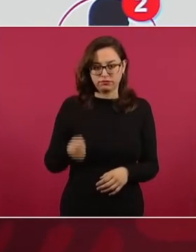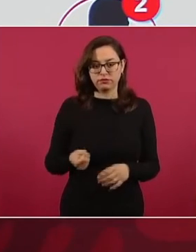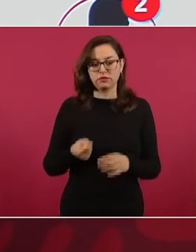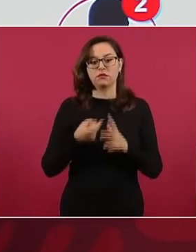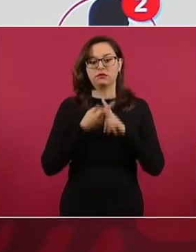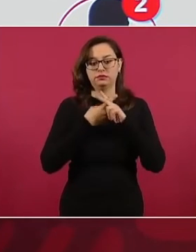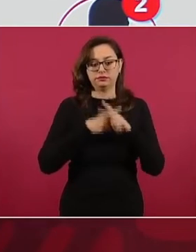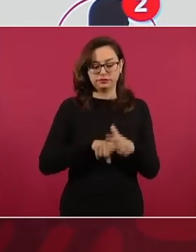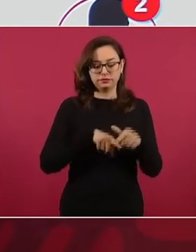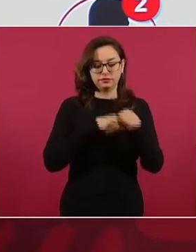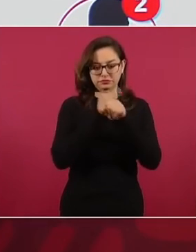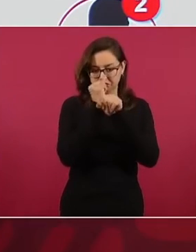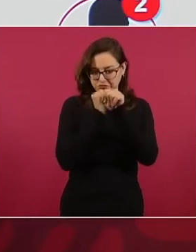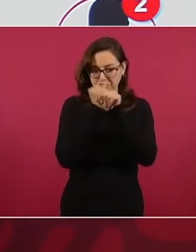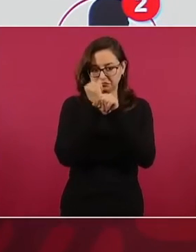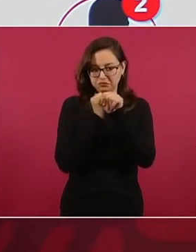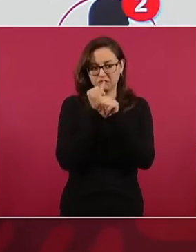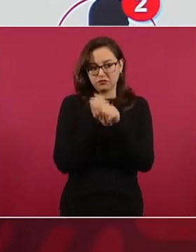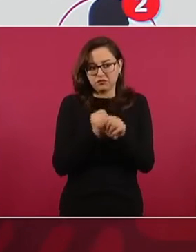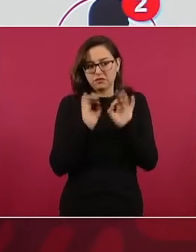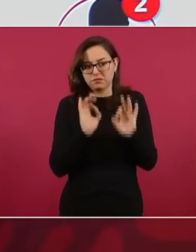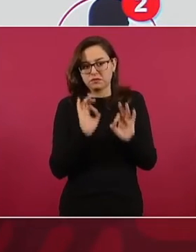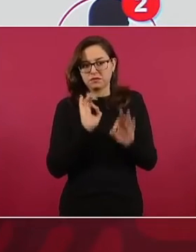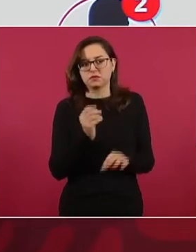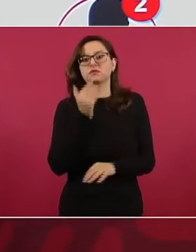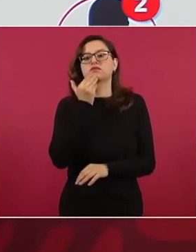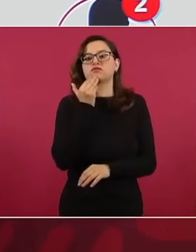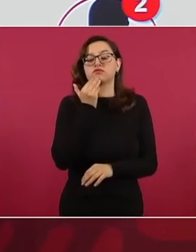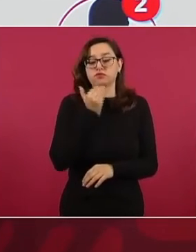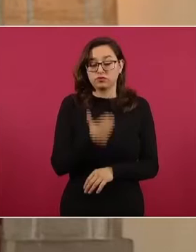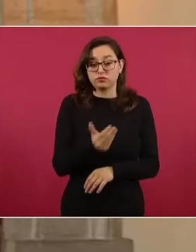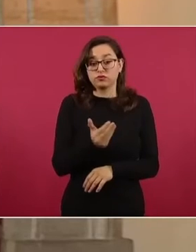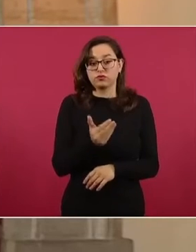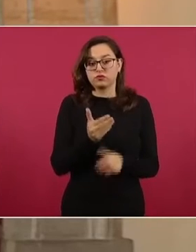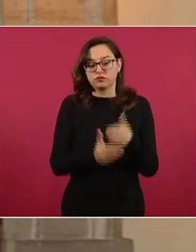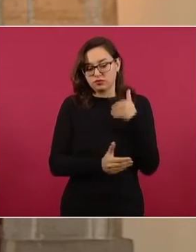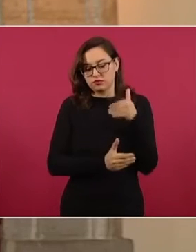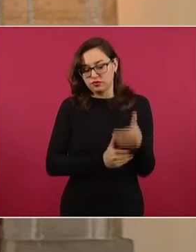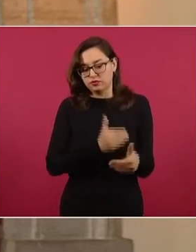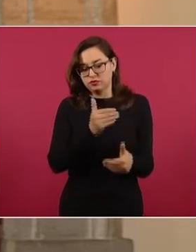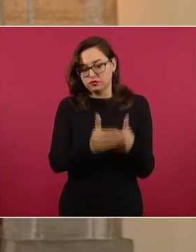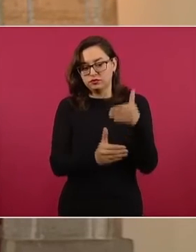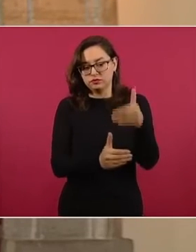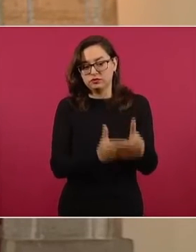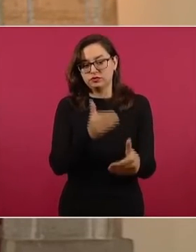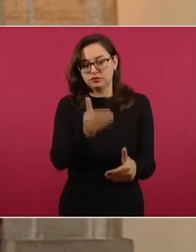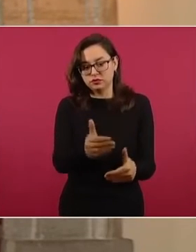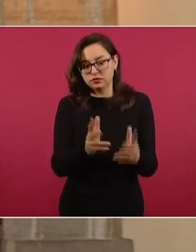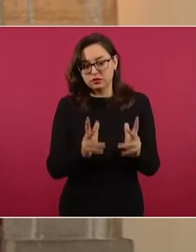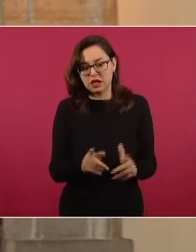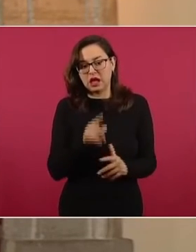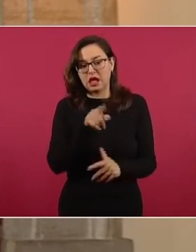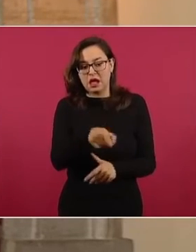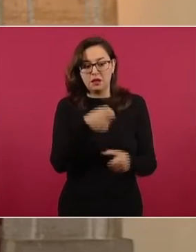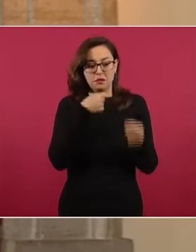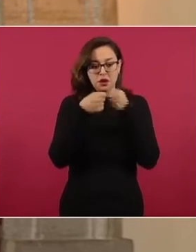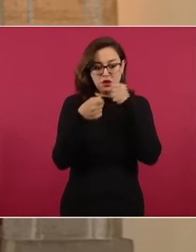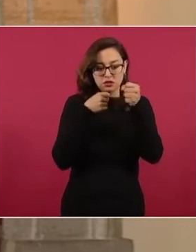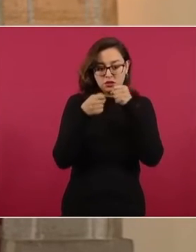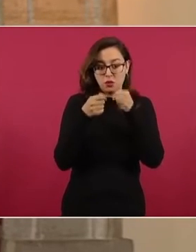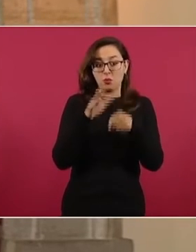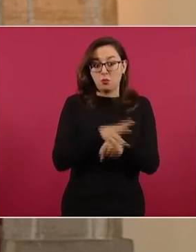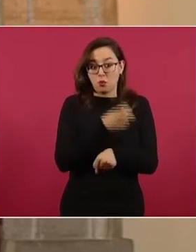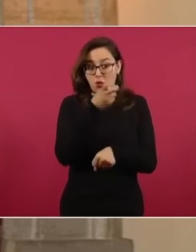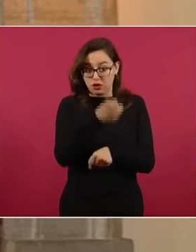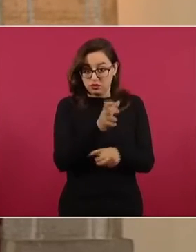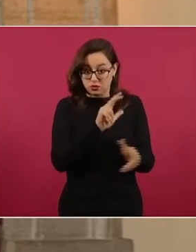de investigación sólida que ha logrado precisar que el homicidio del periodista no fue por su actividad profesional